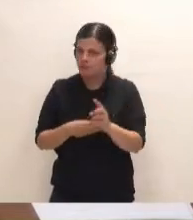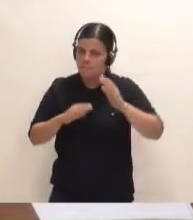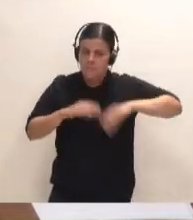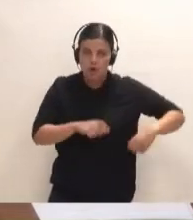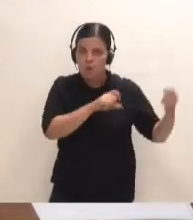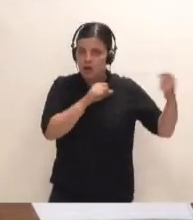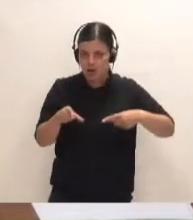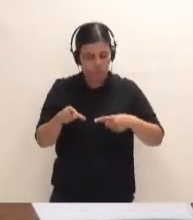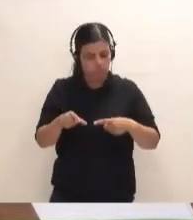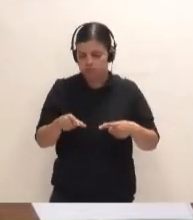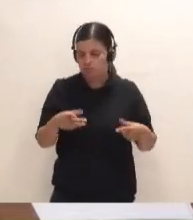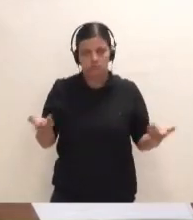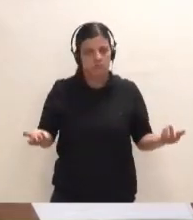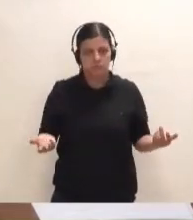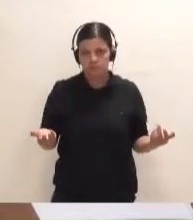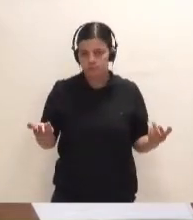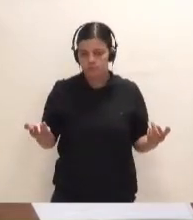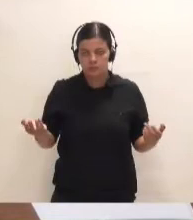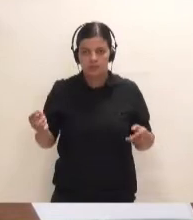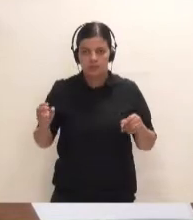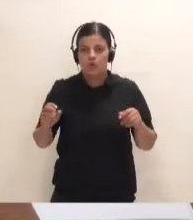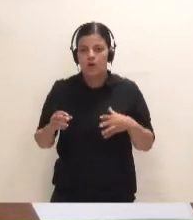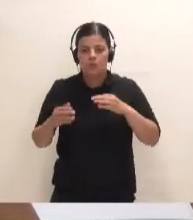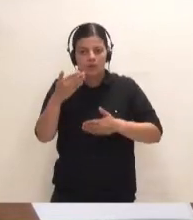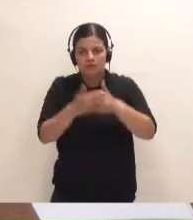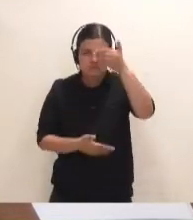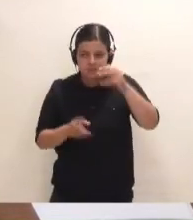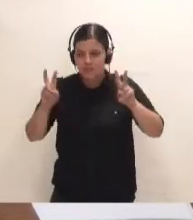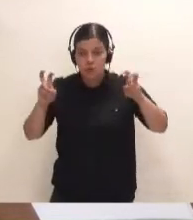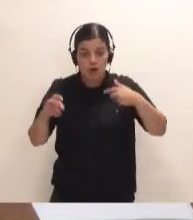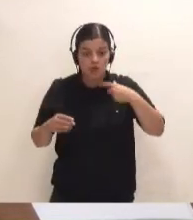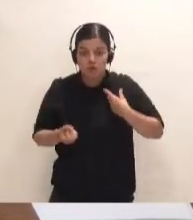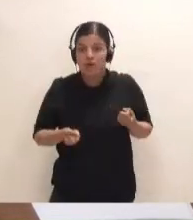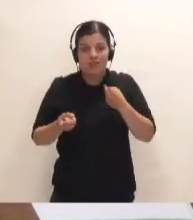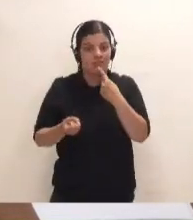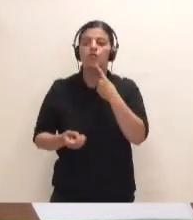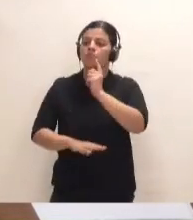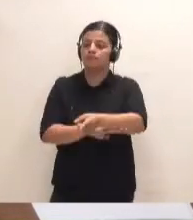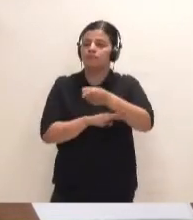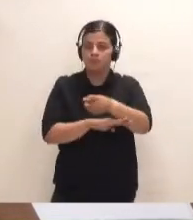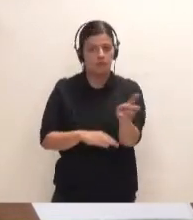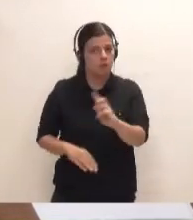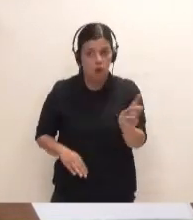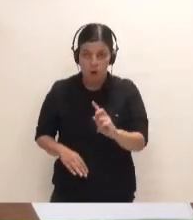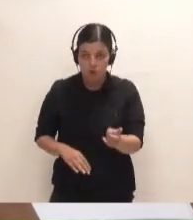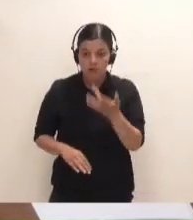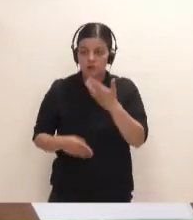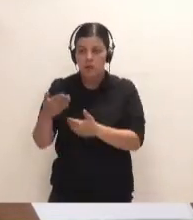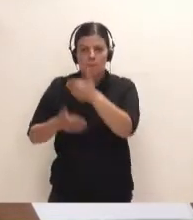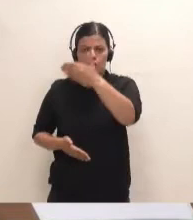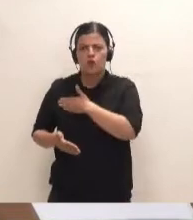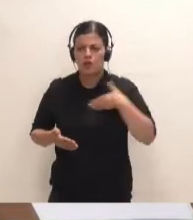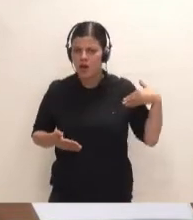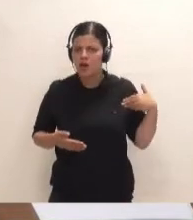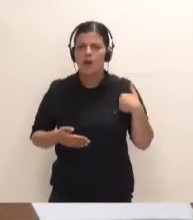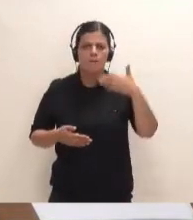faltaría más. Yo lo que puedan poner los titulares en los periódicos no lo determino yo y que un periódico determine poner en su